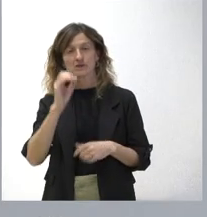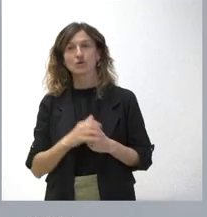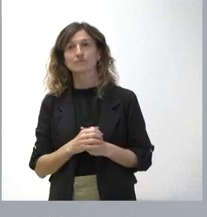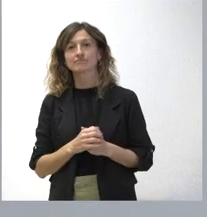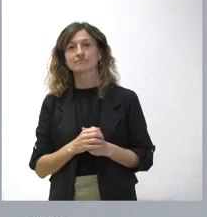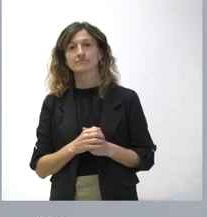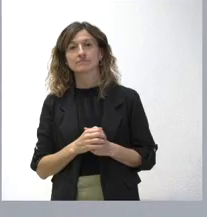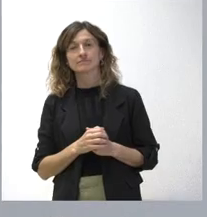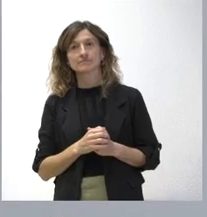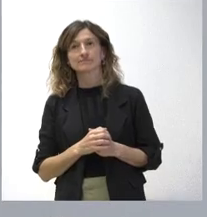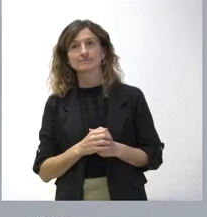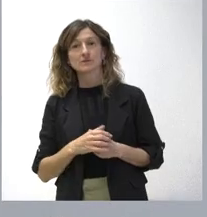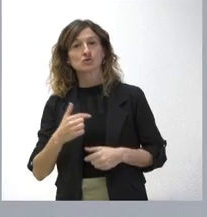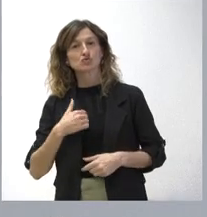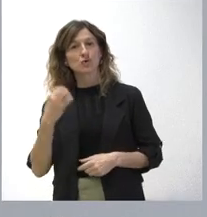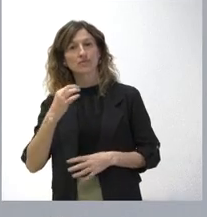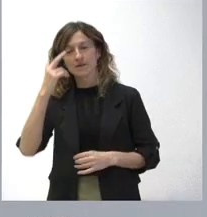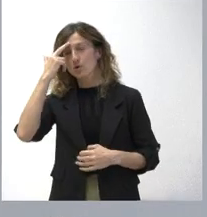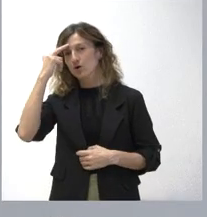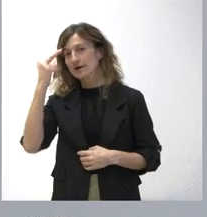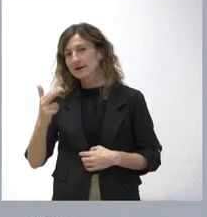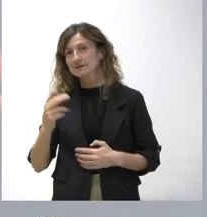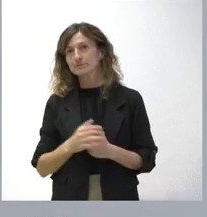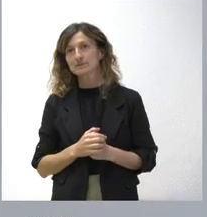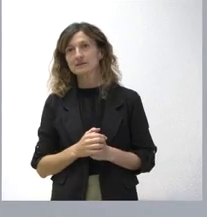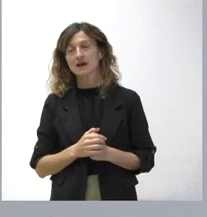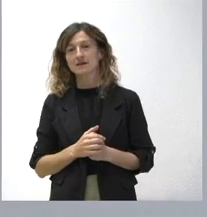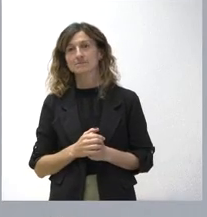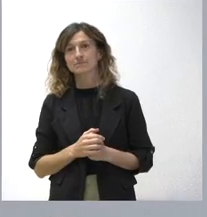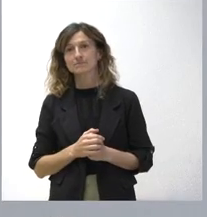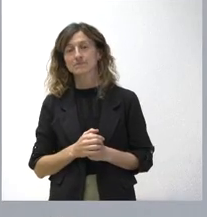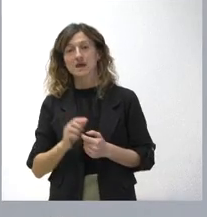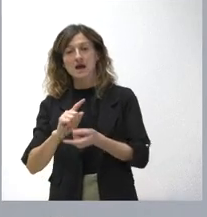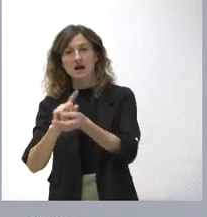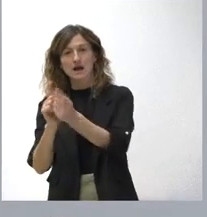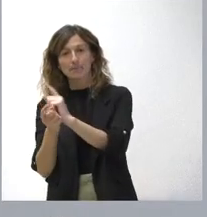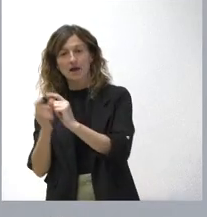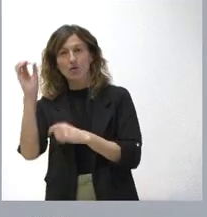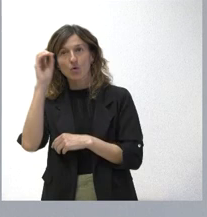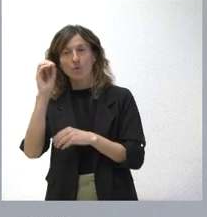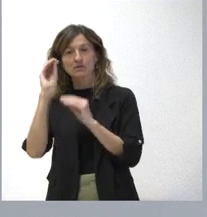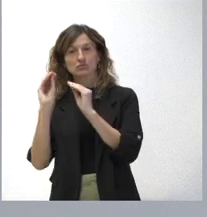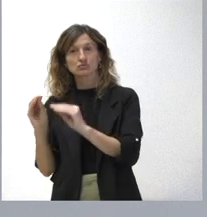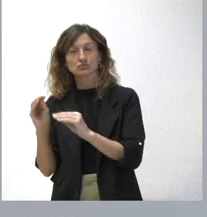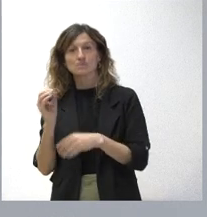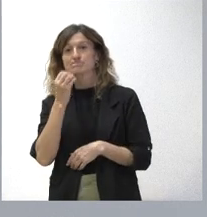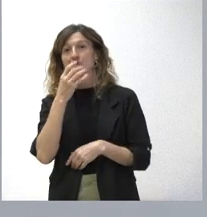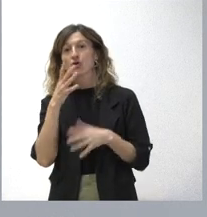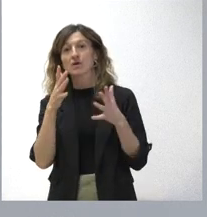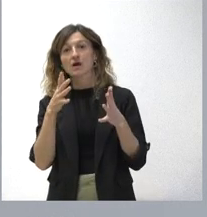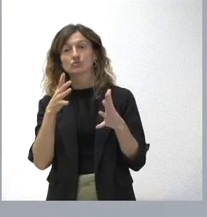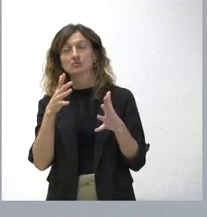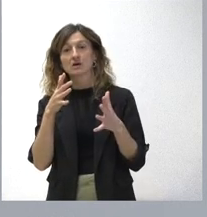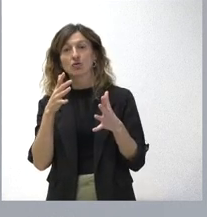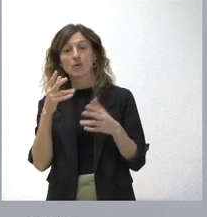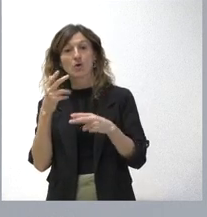la tengo que respetar. El que ha cambiado, por qué modifica su posición, pues esto es mejor que lo pueda explicar el